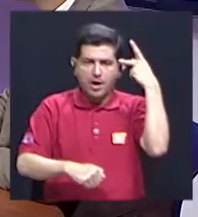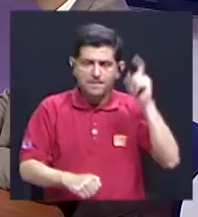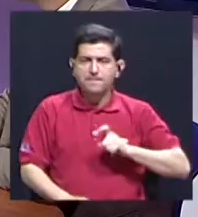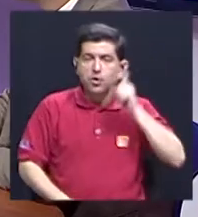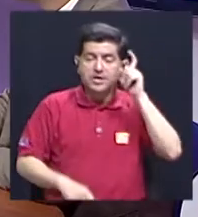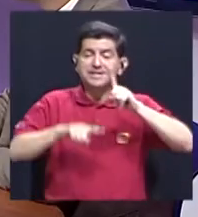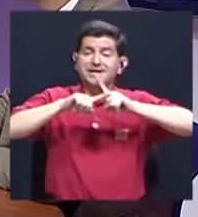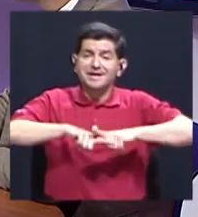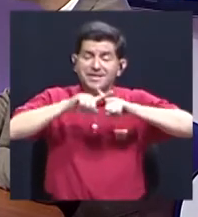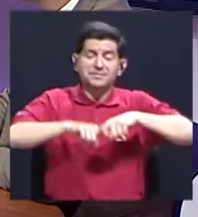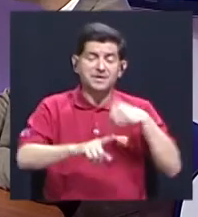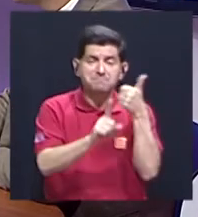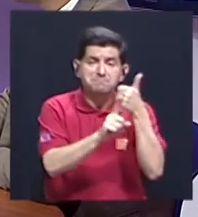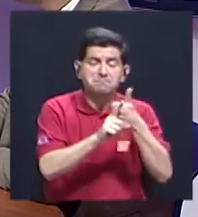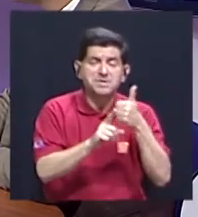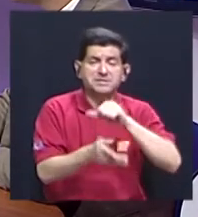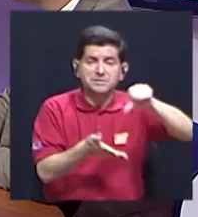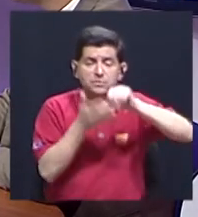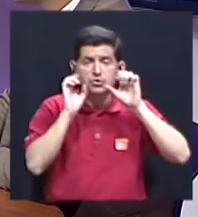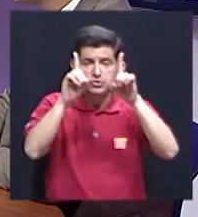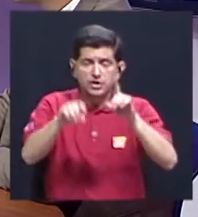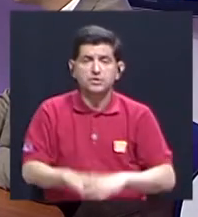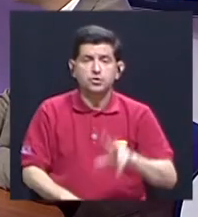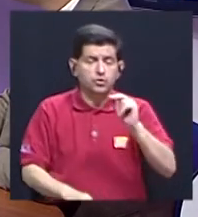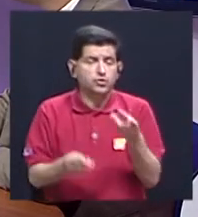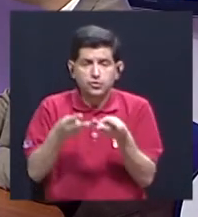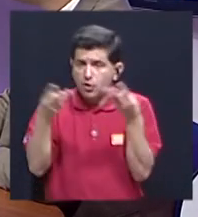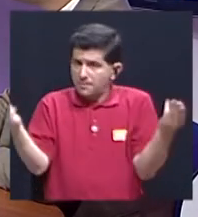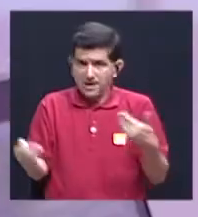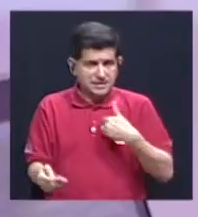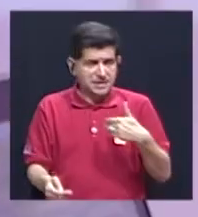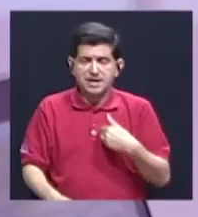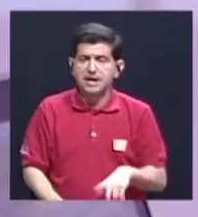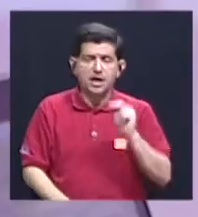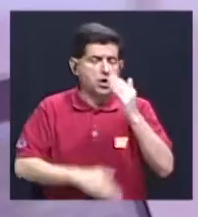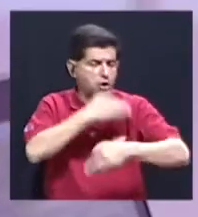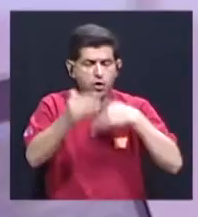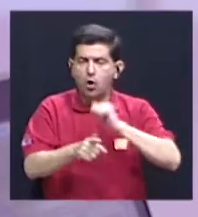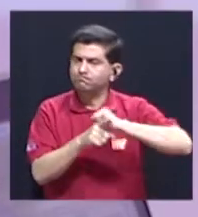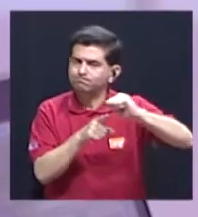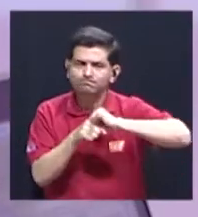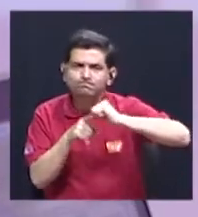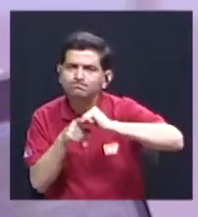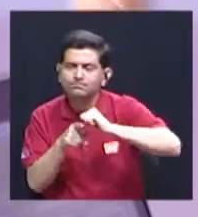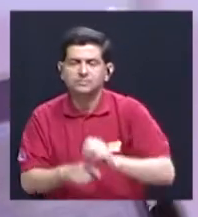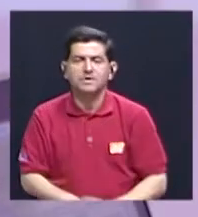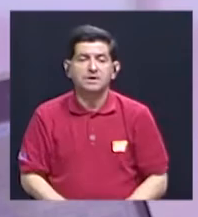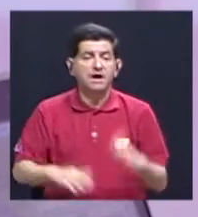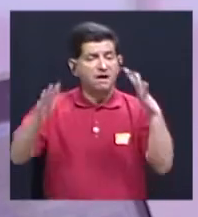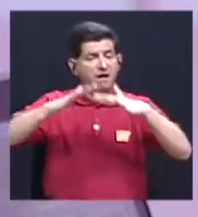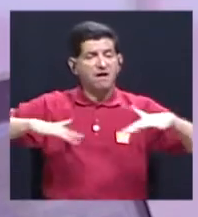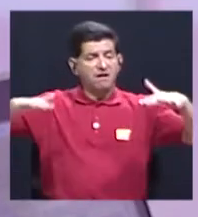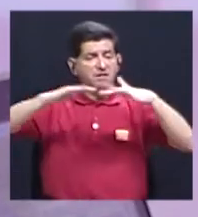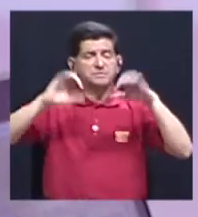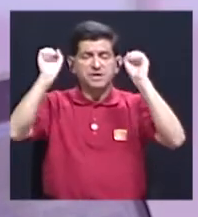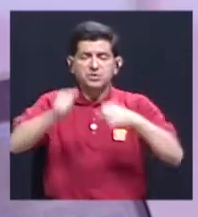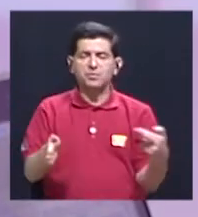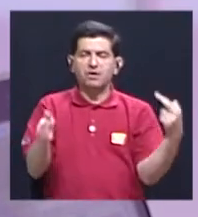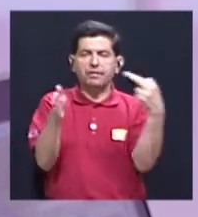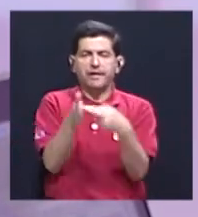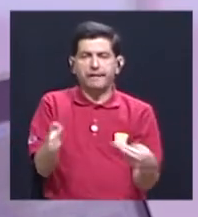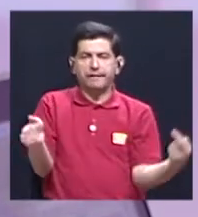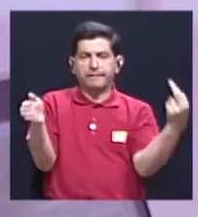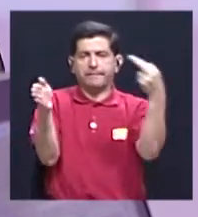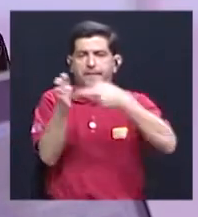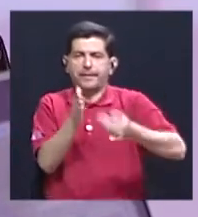eso va a depender del centro educativo, si no hay una producción de materiales, si no hay procesos de capacitación, el espacio para que se reproduzcan